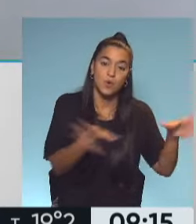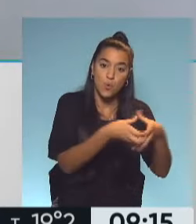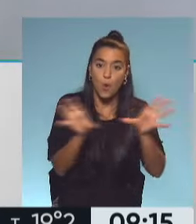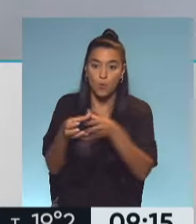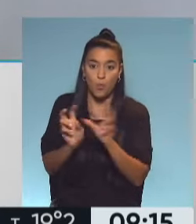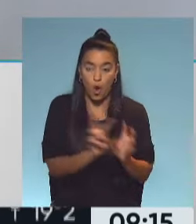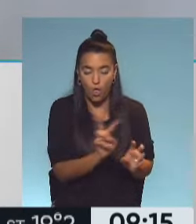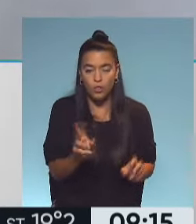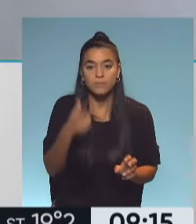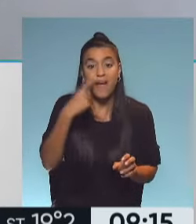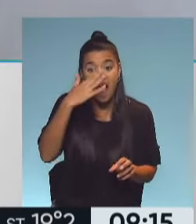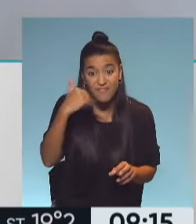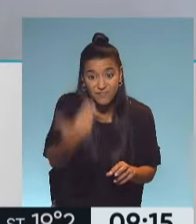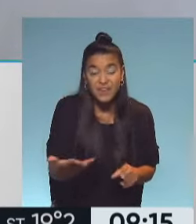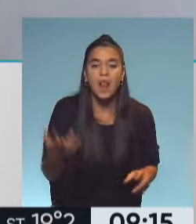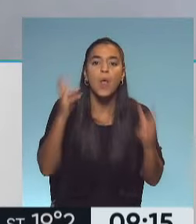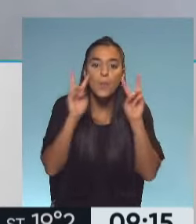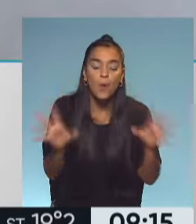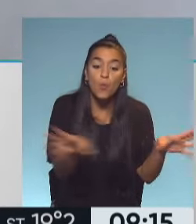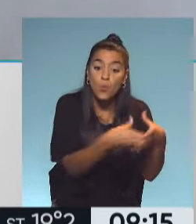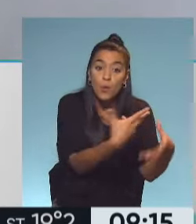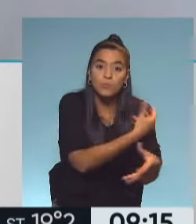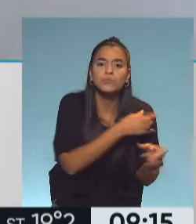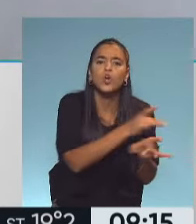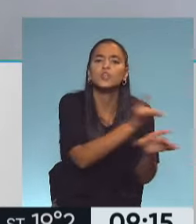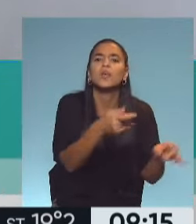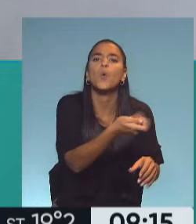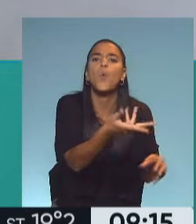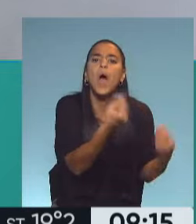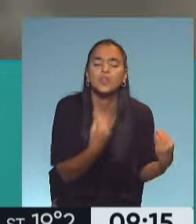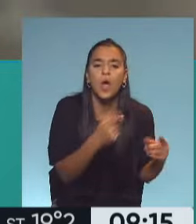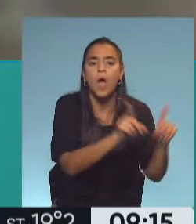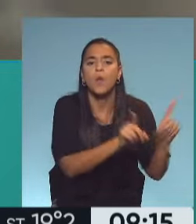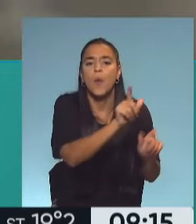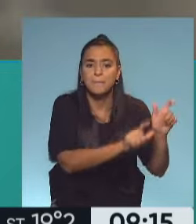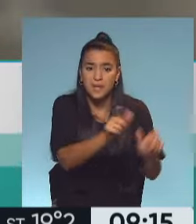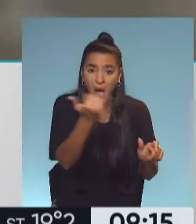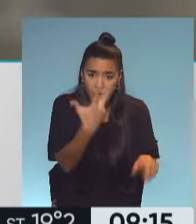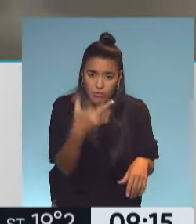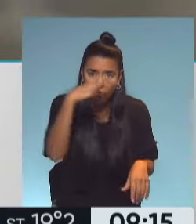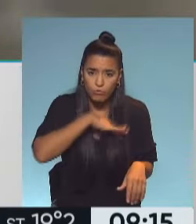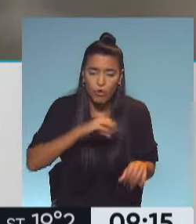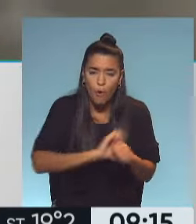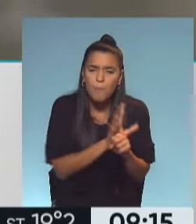final del estudio se ve del grupo que se vacunó, se contagió, algunas personas tuvieron COVID. Muy poquitas, 0